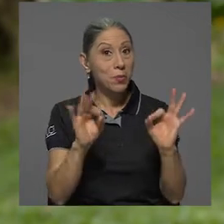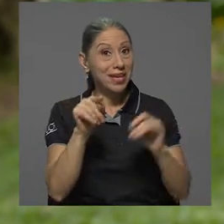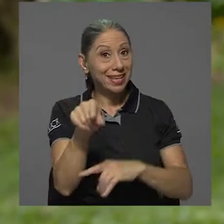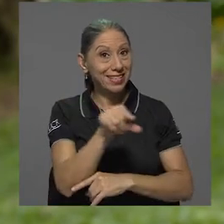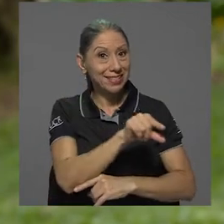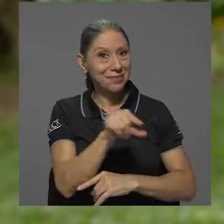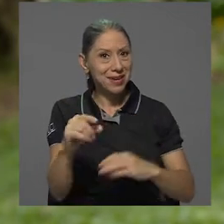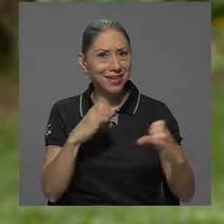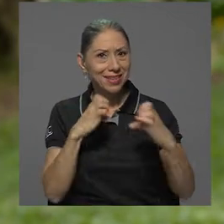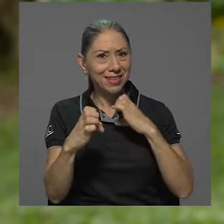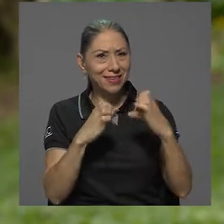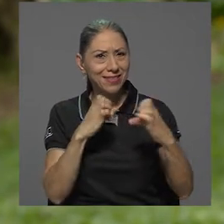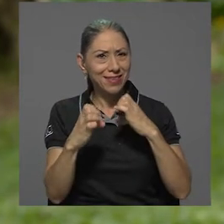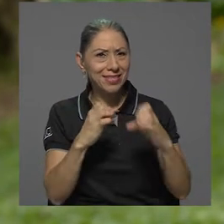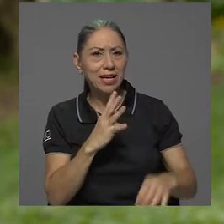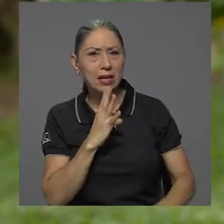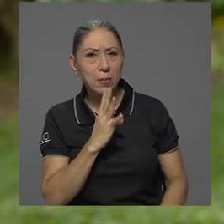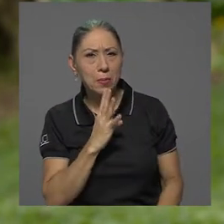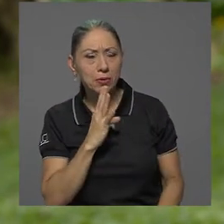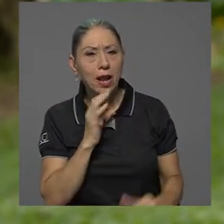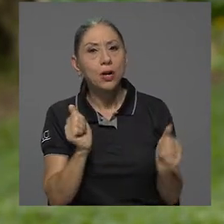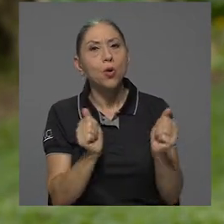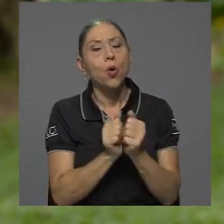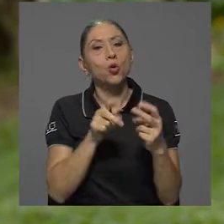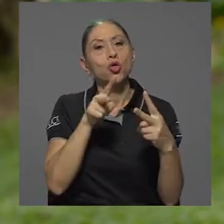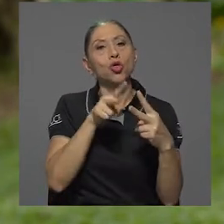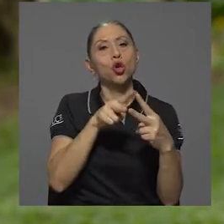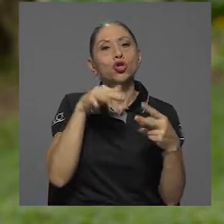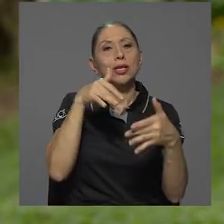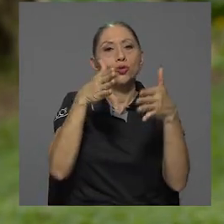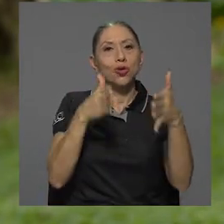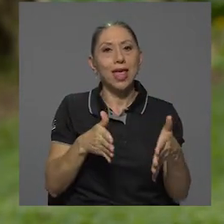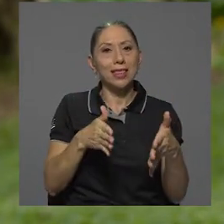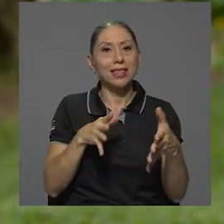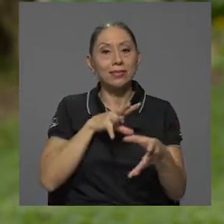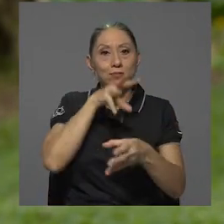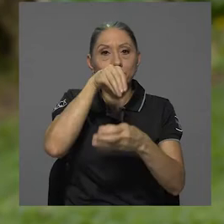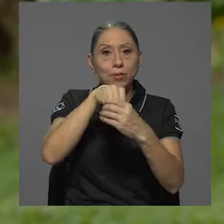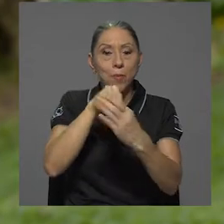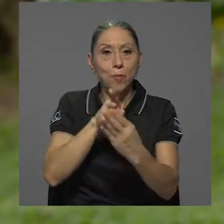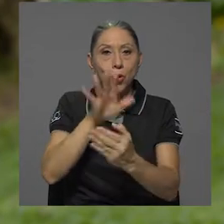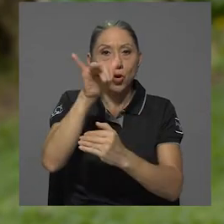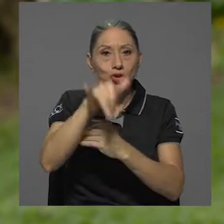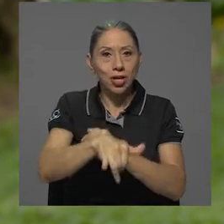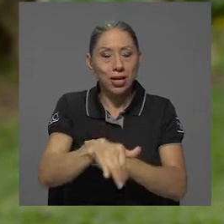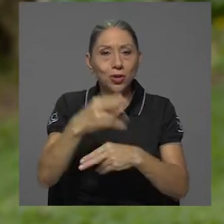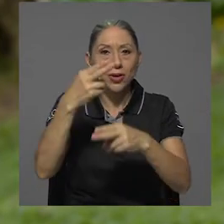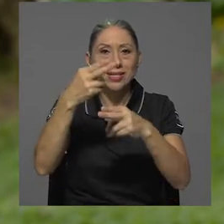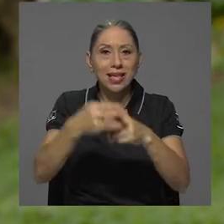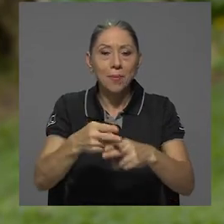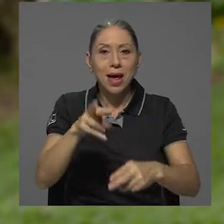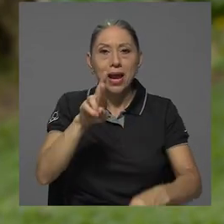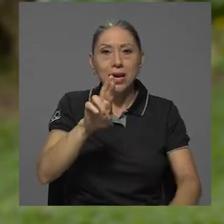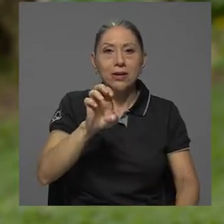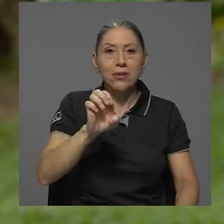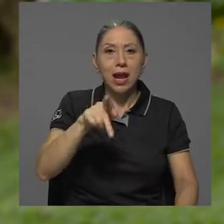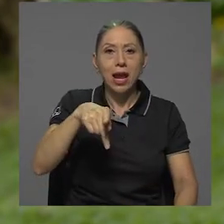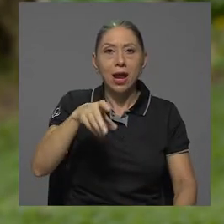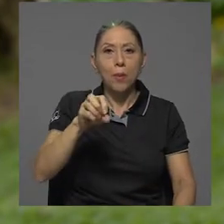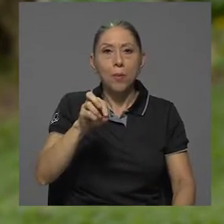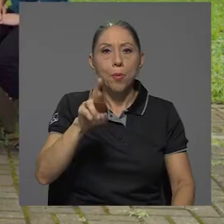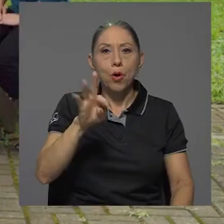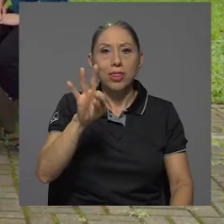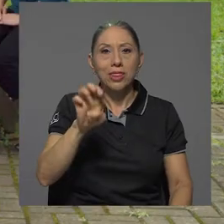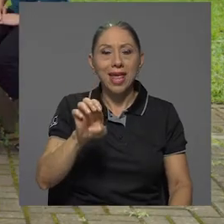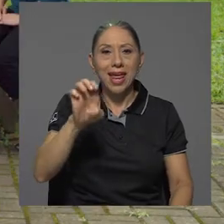Muy bien, esta semana en nuestra revista de fondo vamos a conversar con dos estudiantes que forman parte del proyecto de la iniciativa Reporte E.